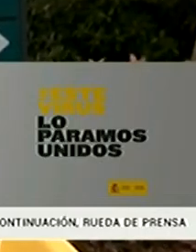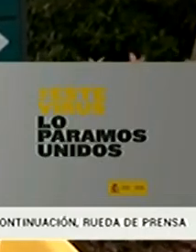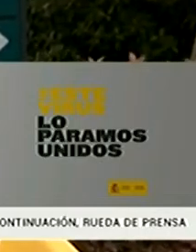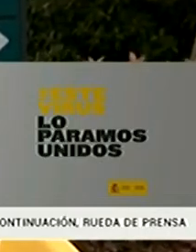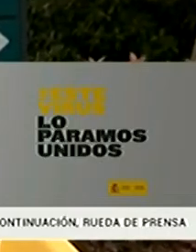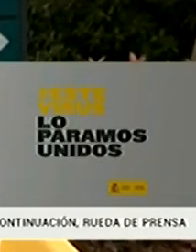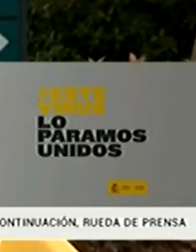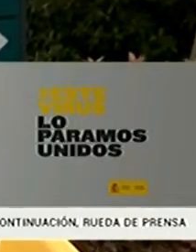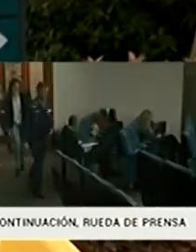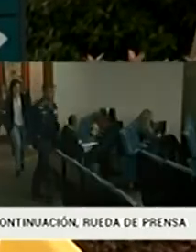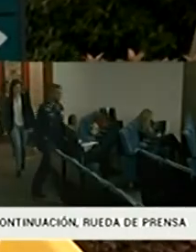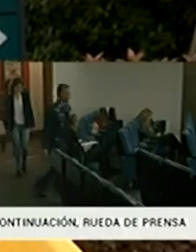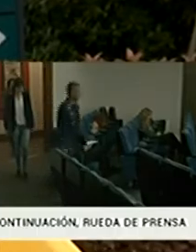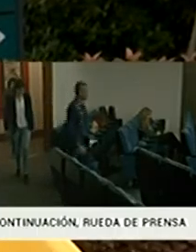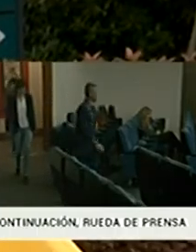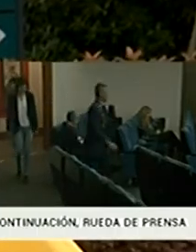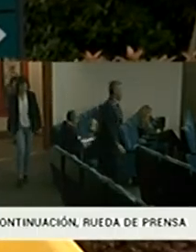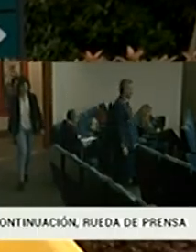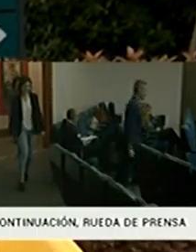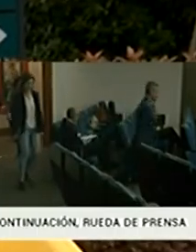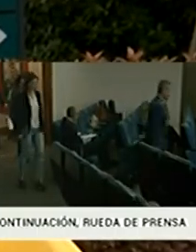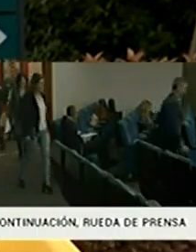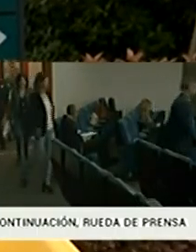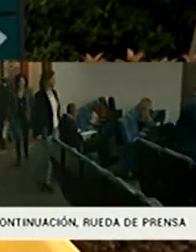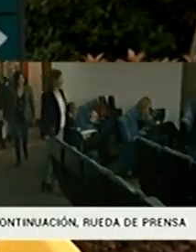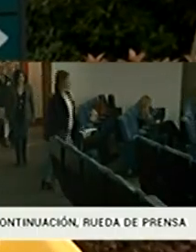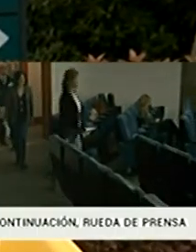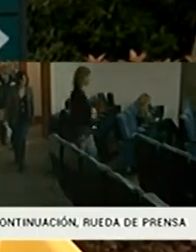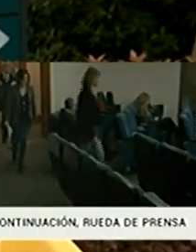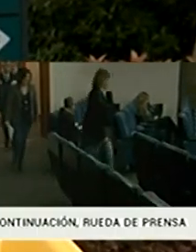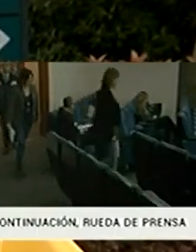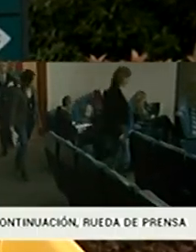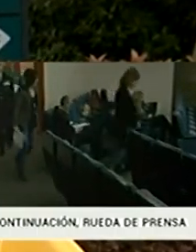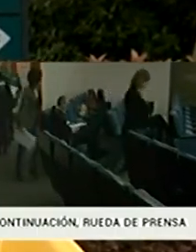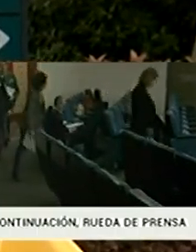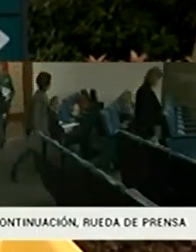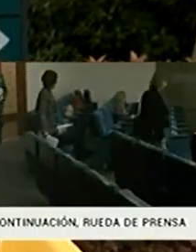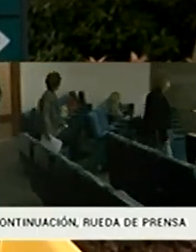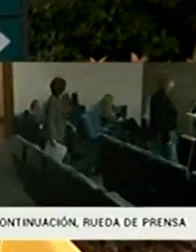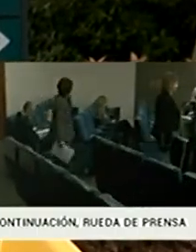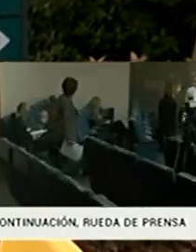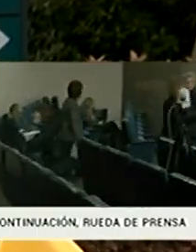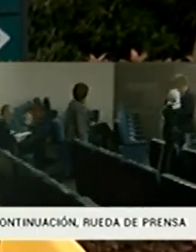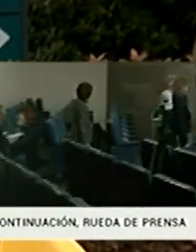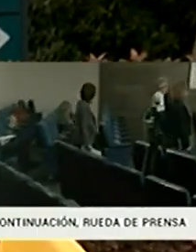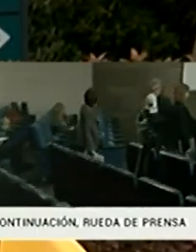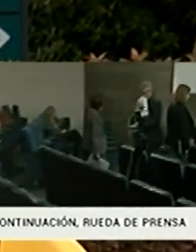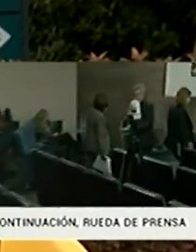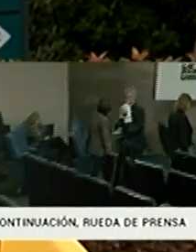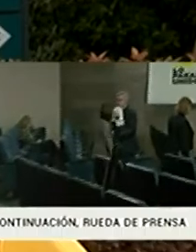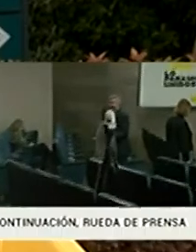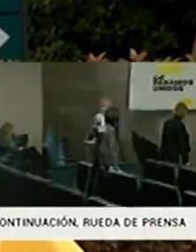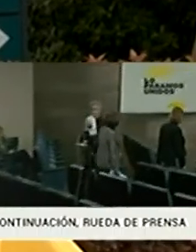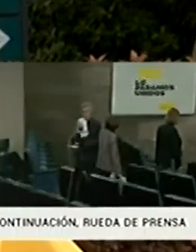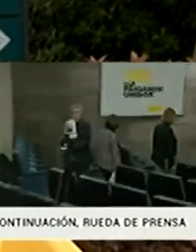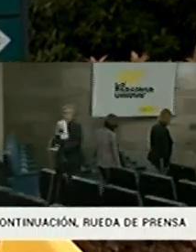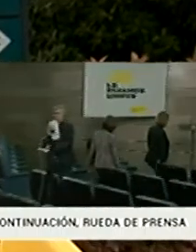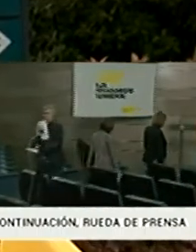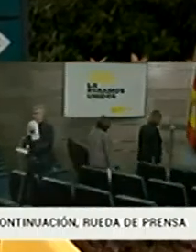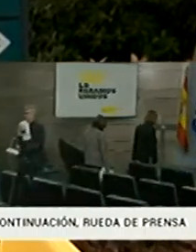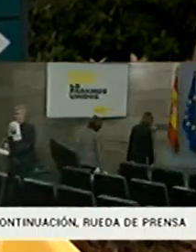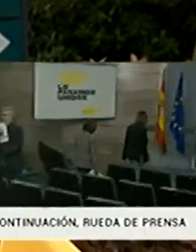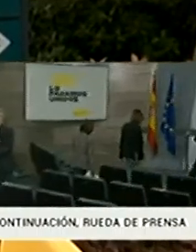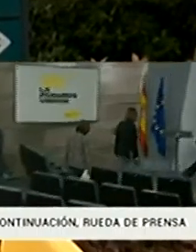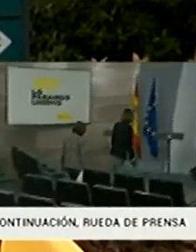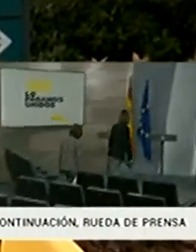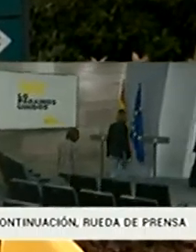sino que además le acusaron de difundir falsos rumores. Con todos los que hemos podido hablar en la calle, que salen al menos durante unas horas, hacen